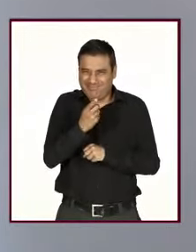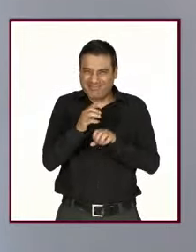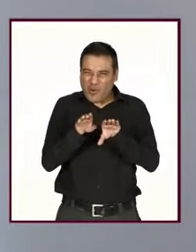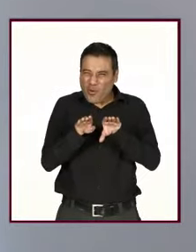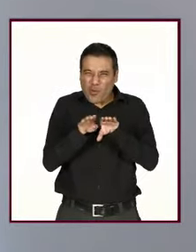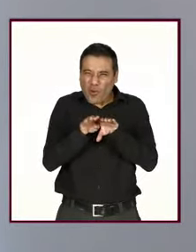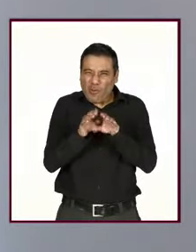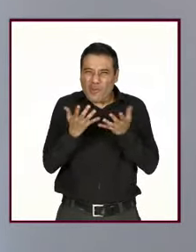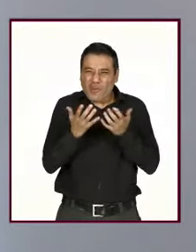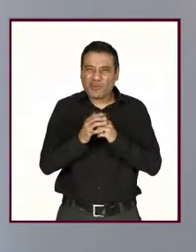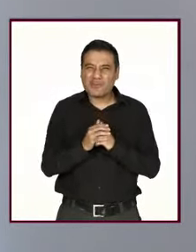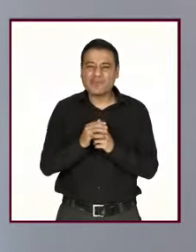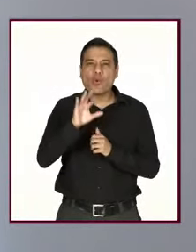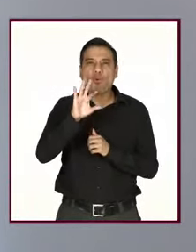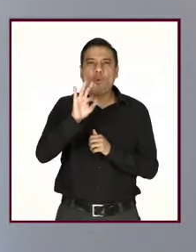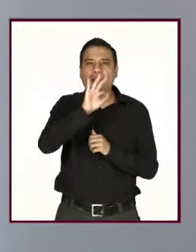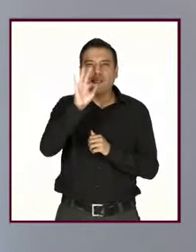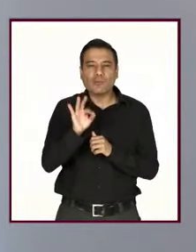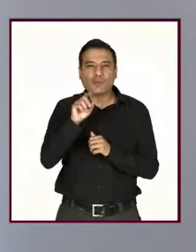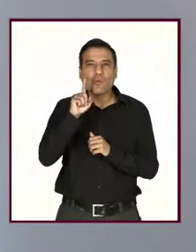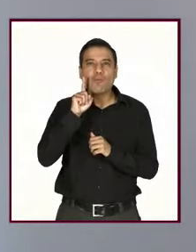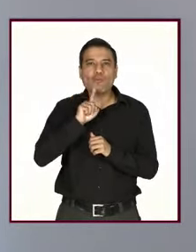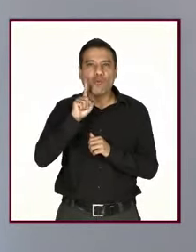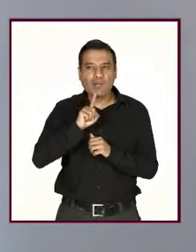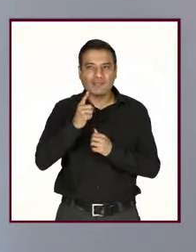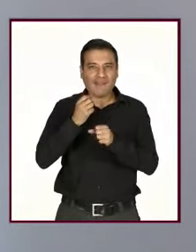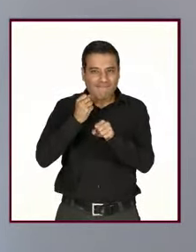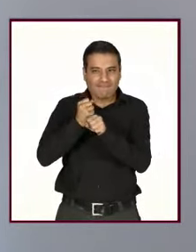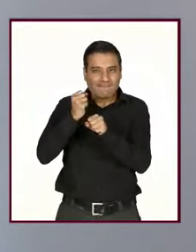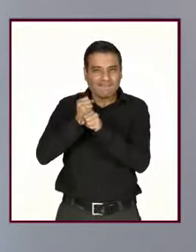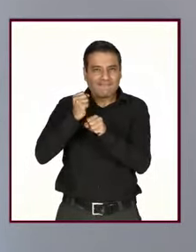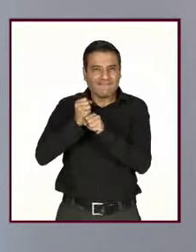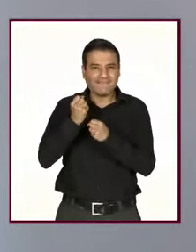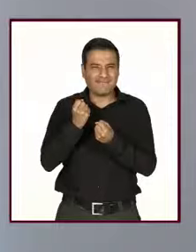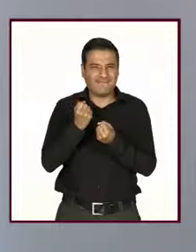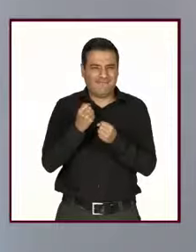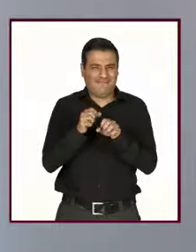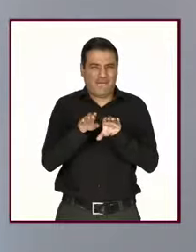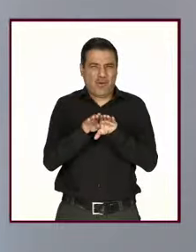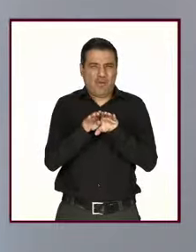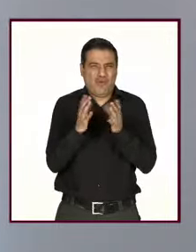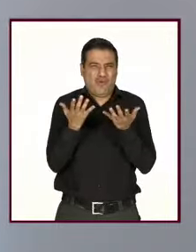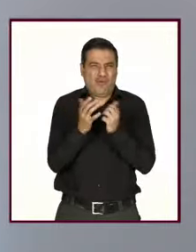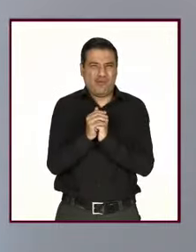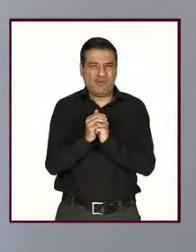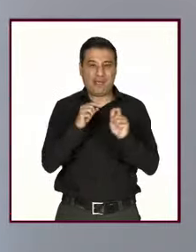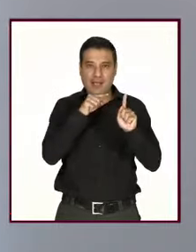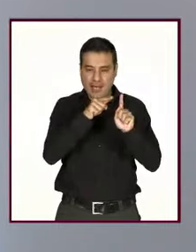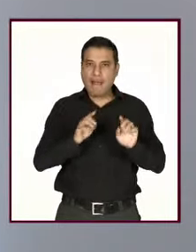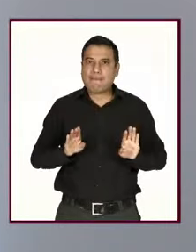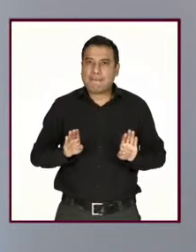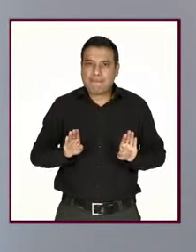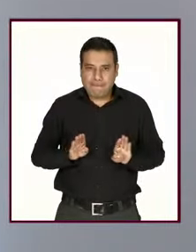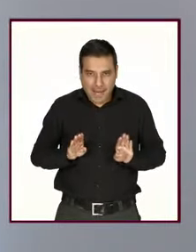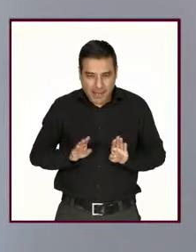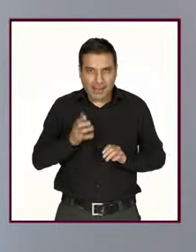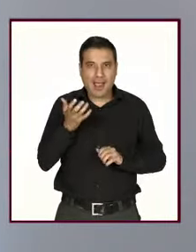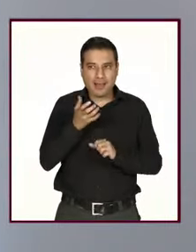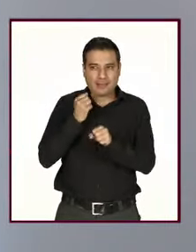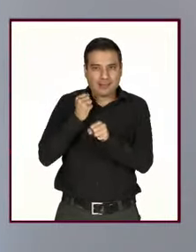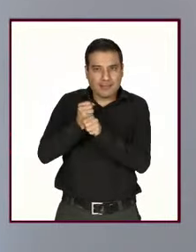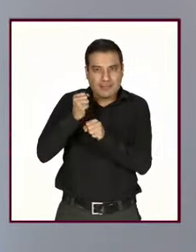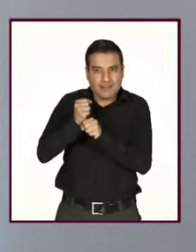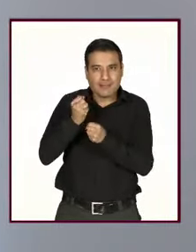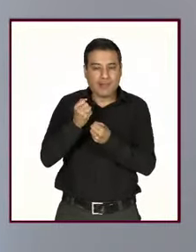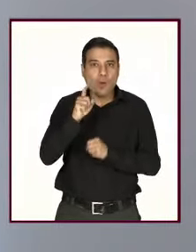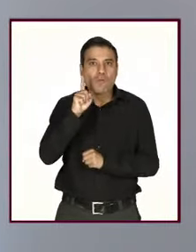diez mujeres estén viviendo violencia en el ámbito de la pareja por parte de su pareja, que es a quien